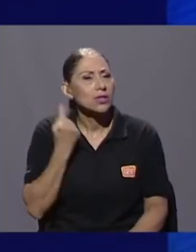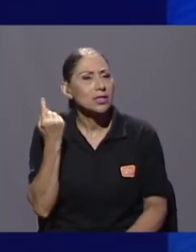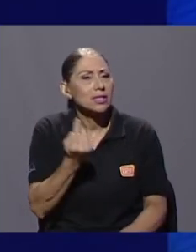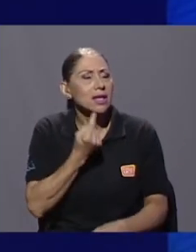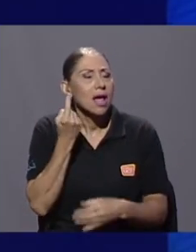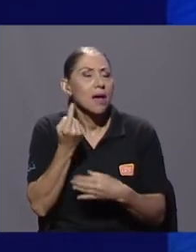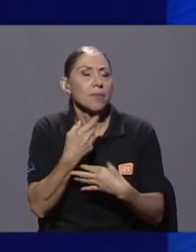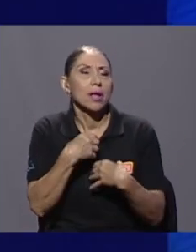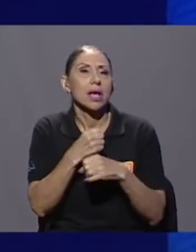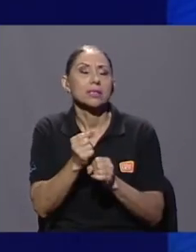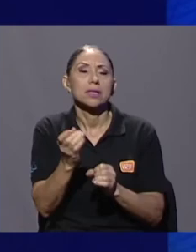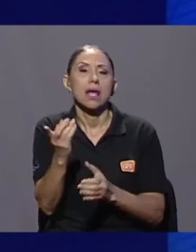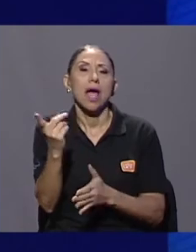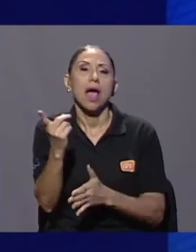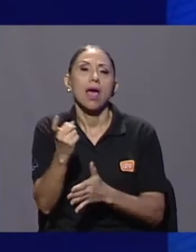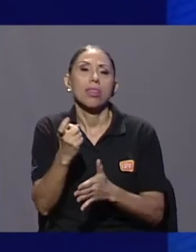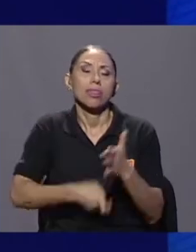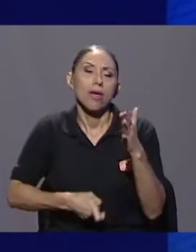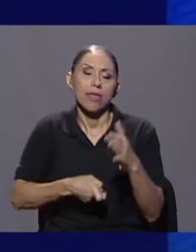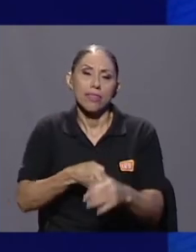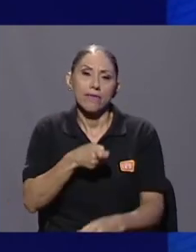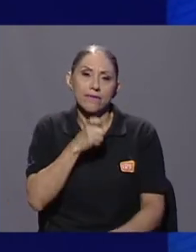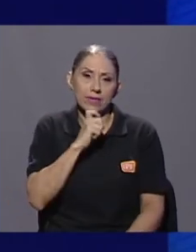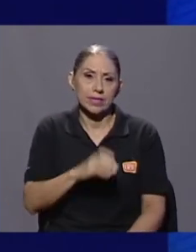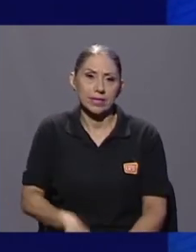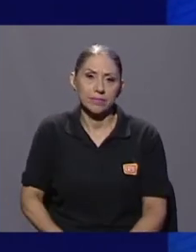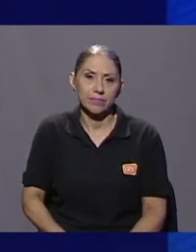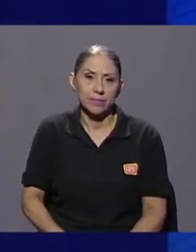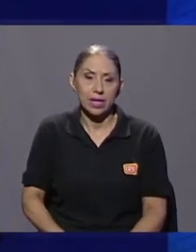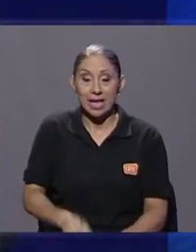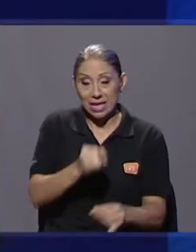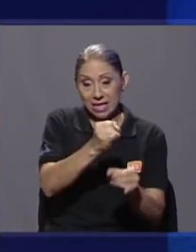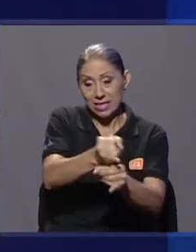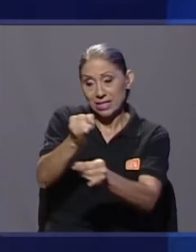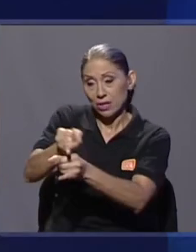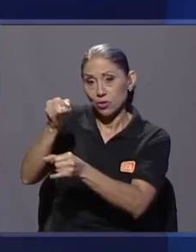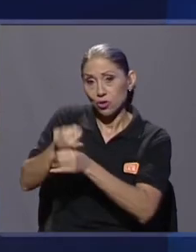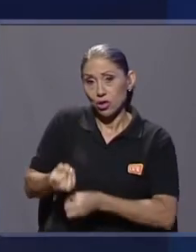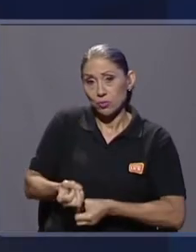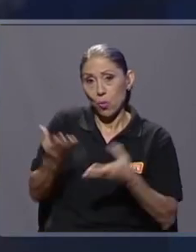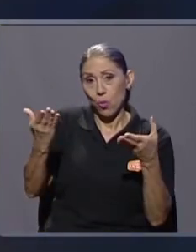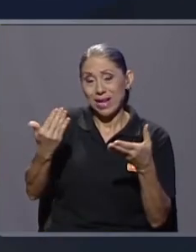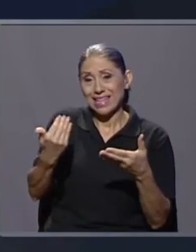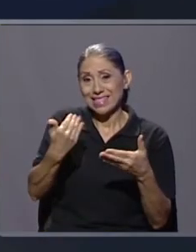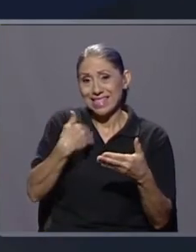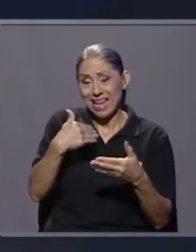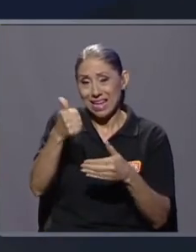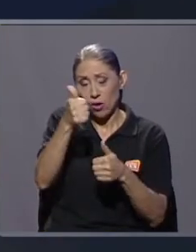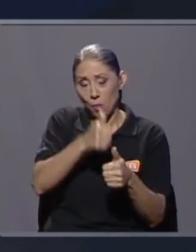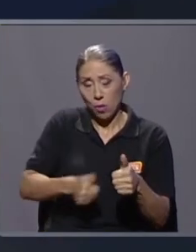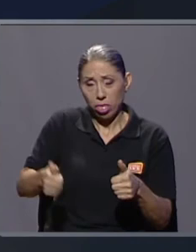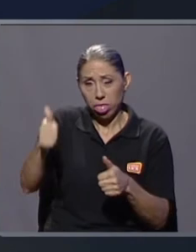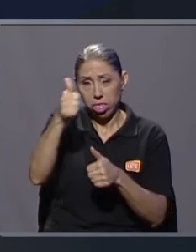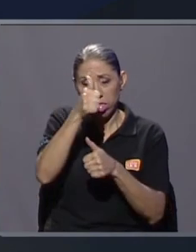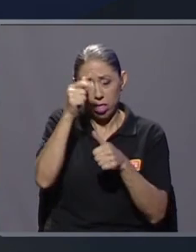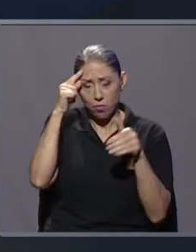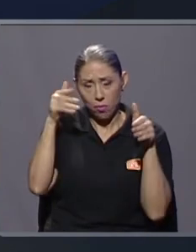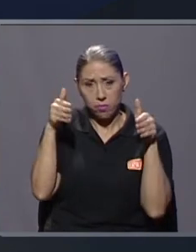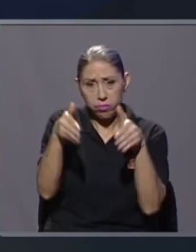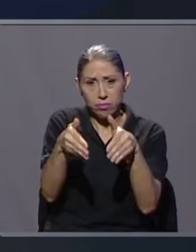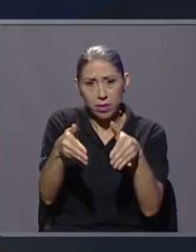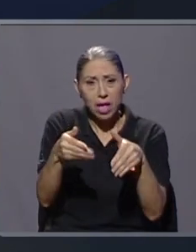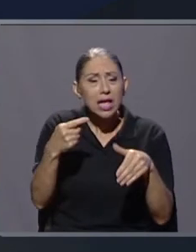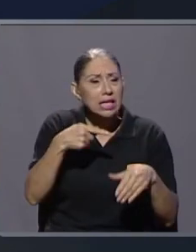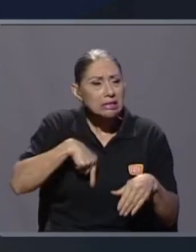engorroso. La gerencia de las instituciones públicas está muy concentrada. Analizamos cada una de las instituciones públicas